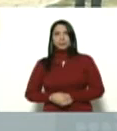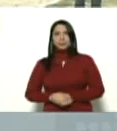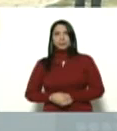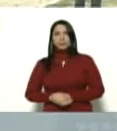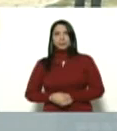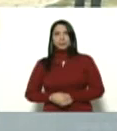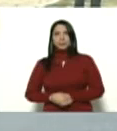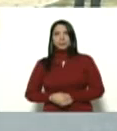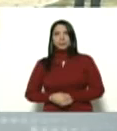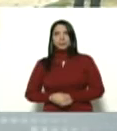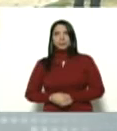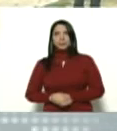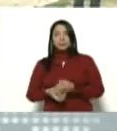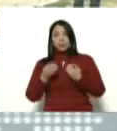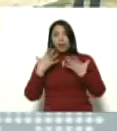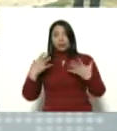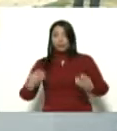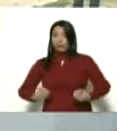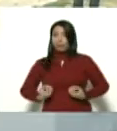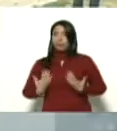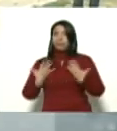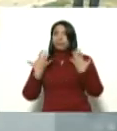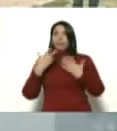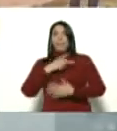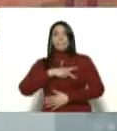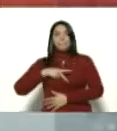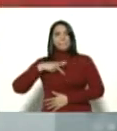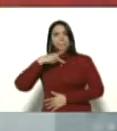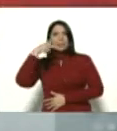bueno tanta emoción tanta pasión